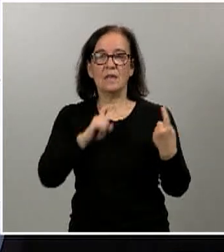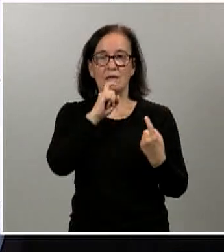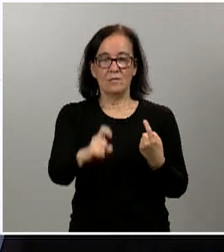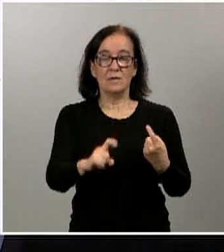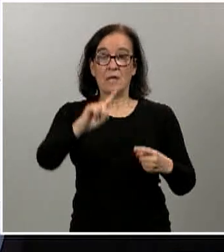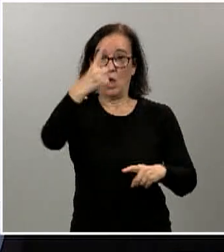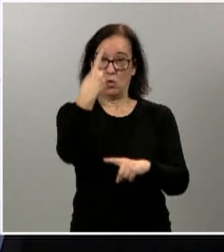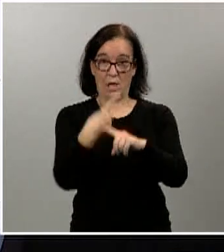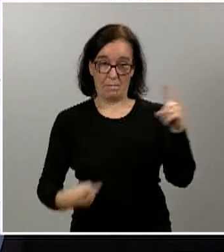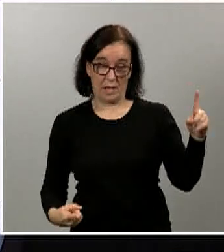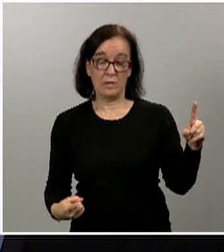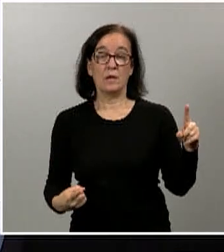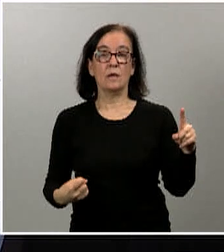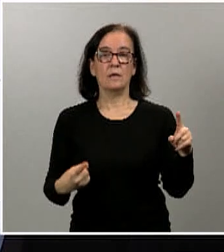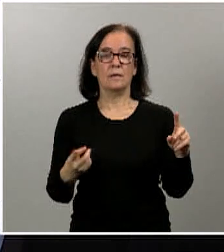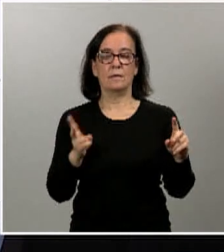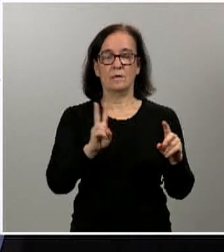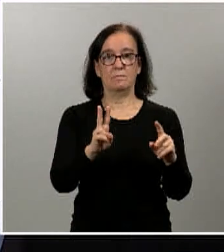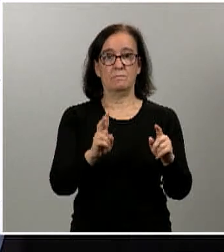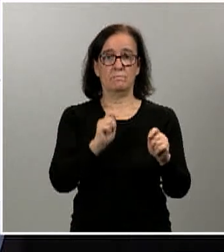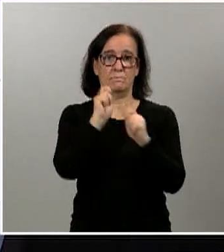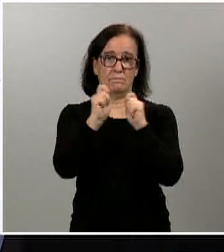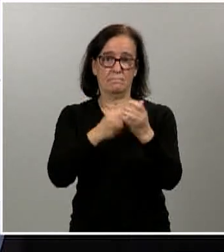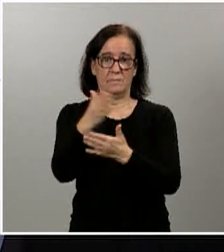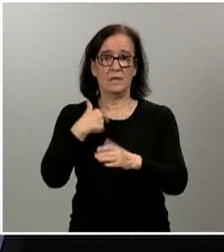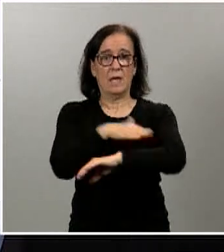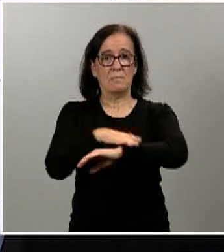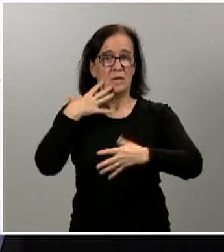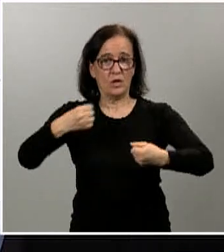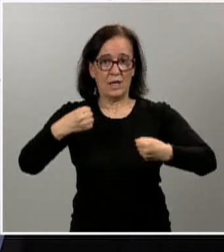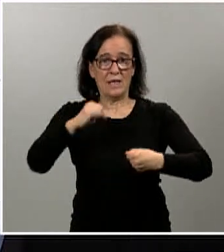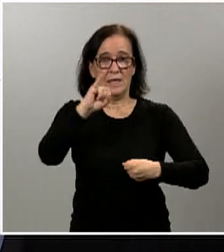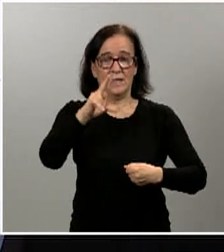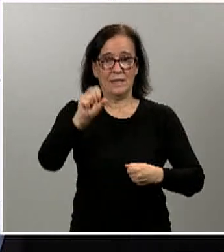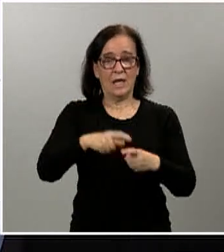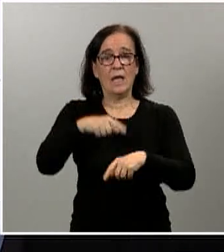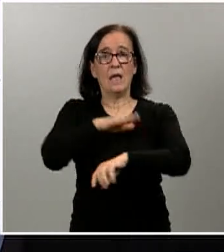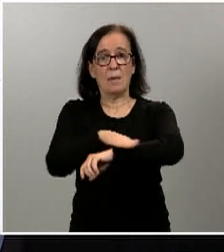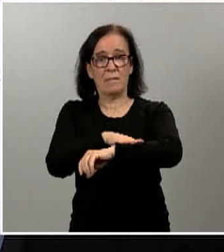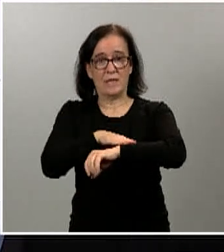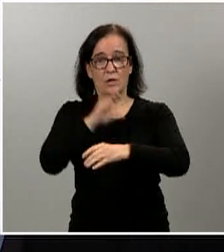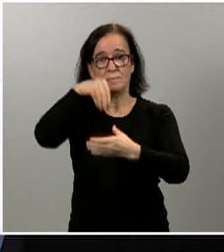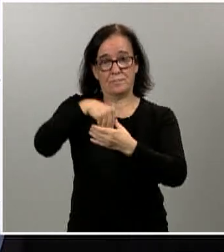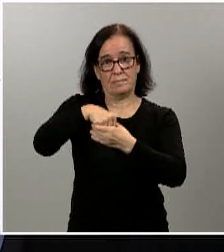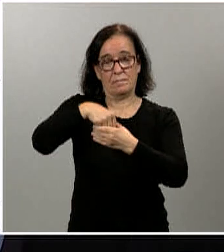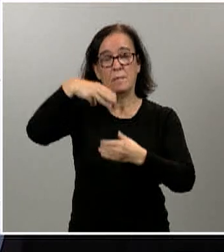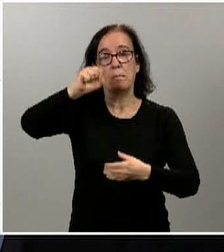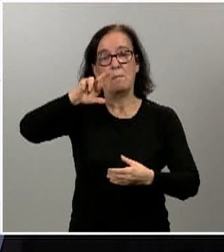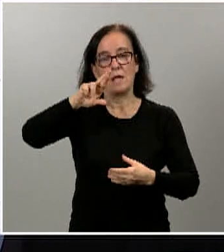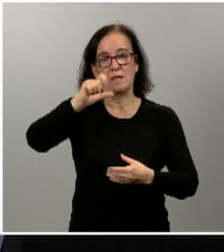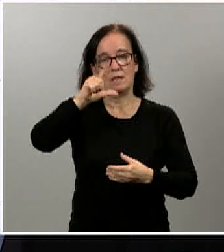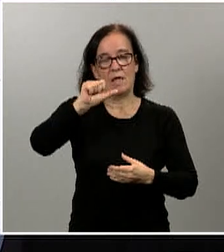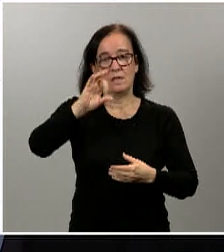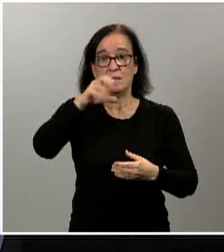comparecerán en rueda de prensa el ministro de Sanidad, Salvador Illa, y el ministro del Interior, Fernando Grande Marlasca. Una comparecencia